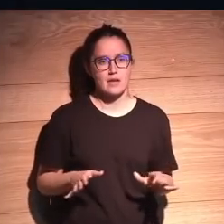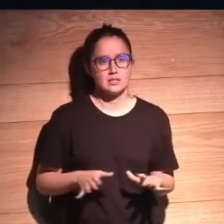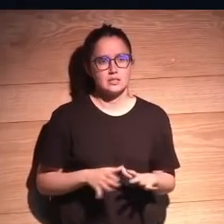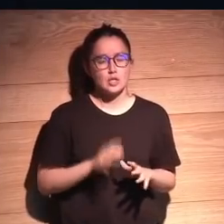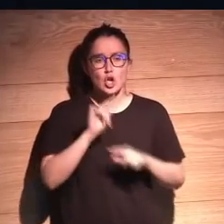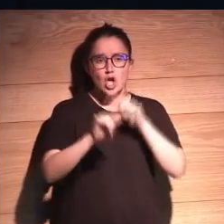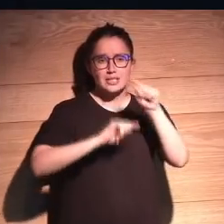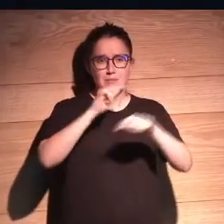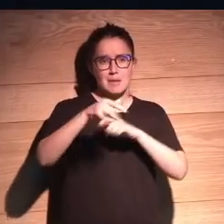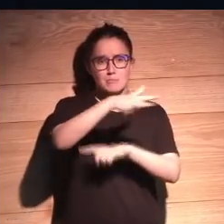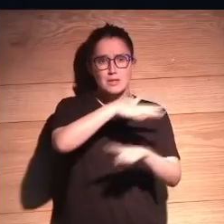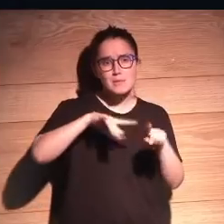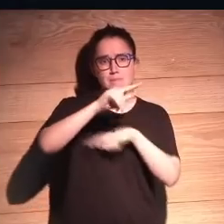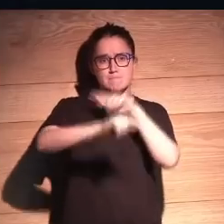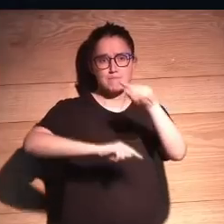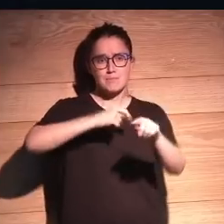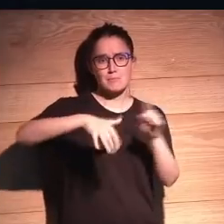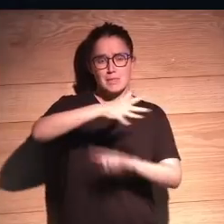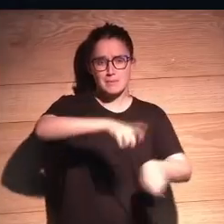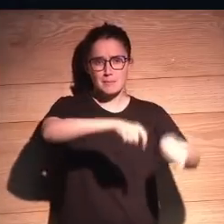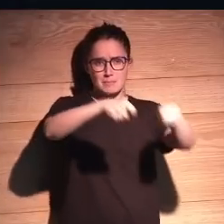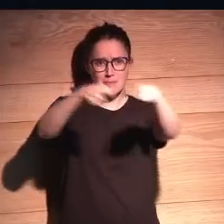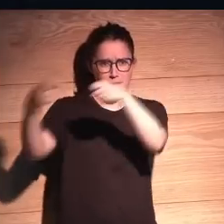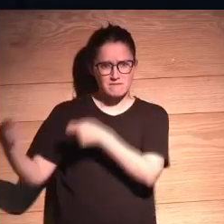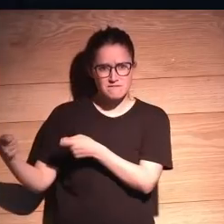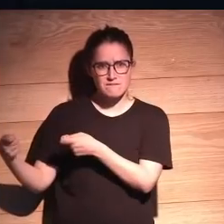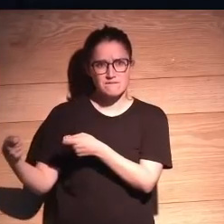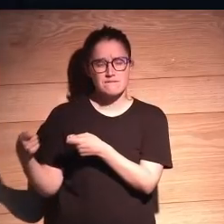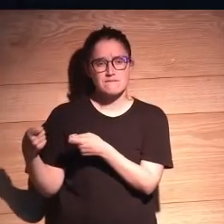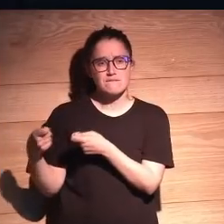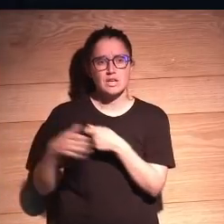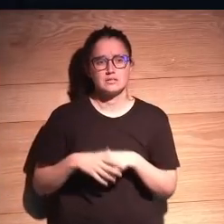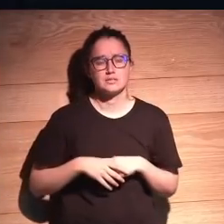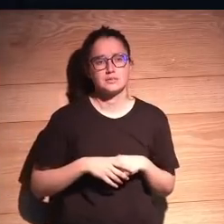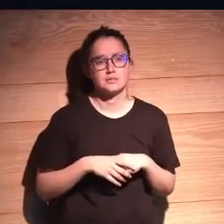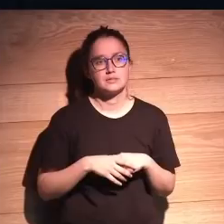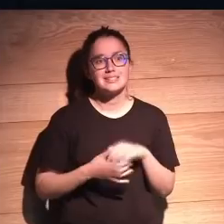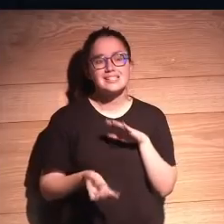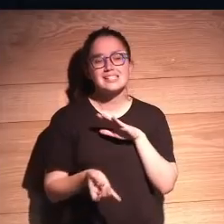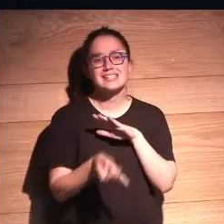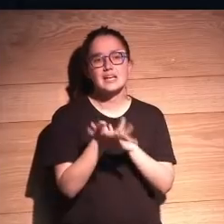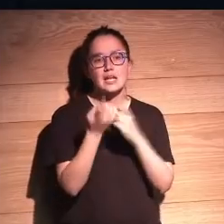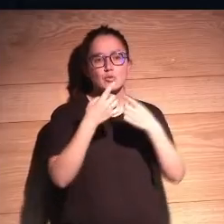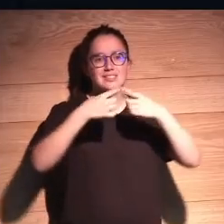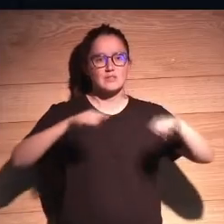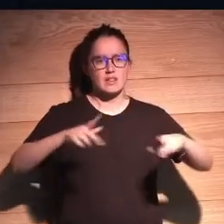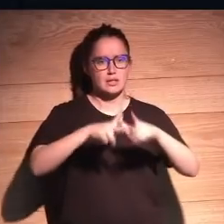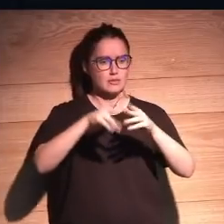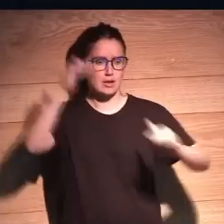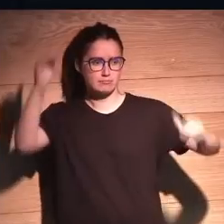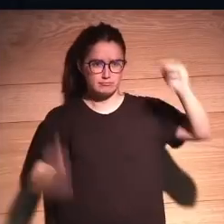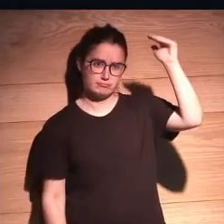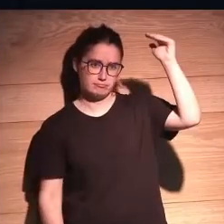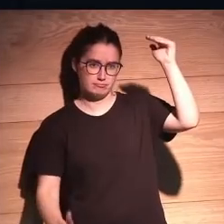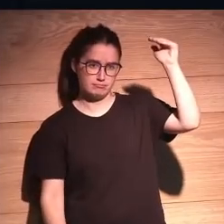que contaminamos el medio ambiente, que el medio ambiente se destroza, y que se crean unas diferencias sociales abismales.